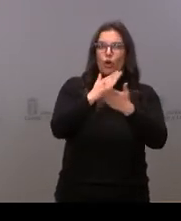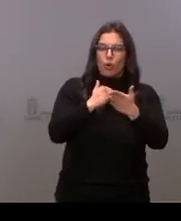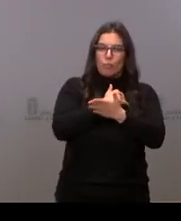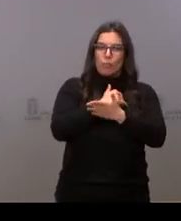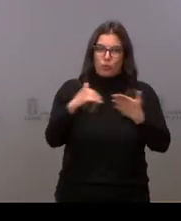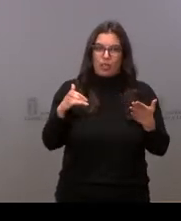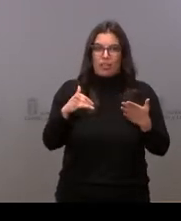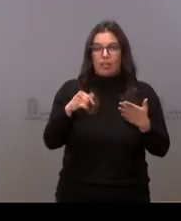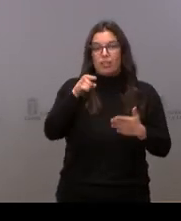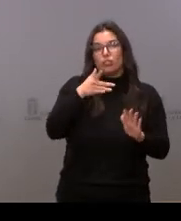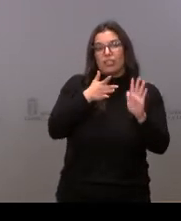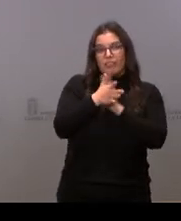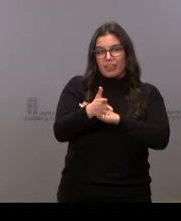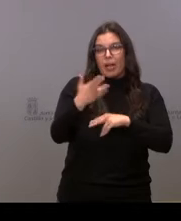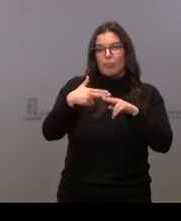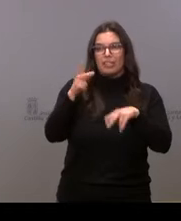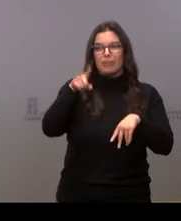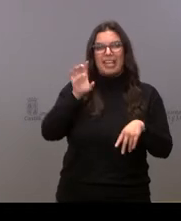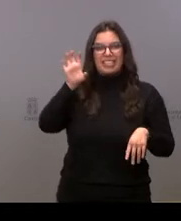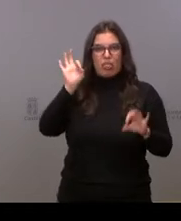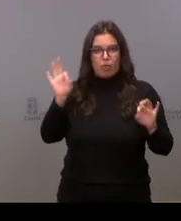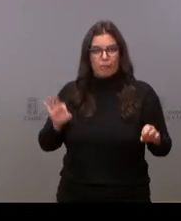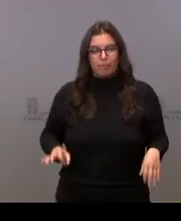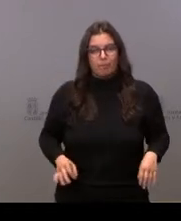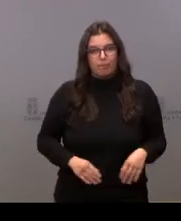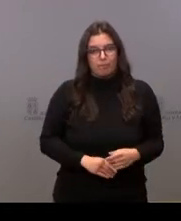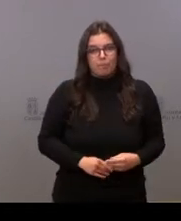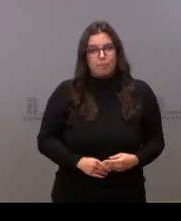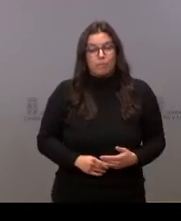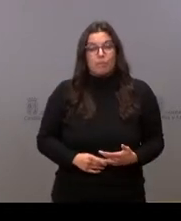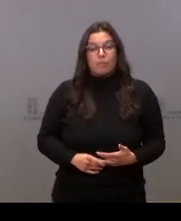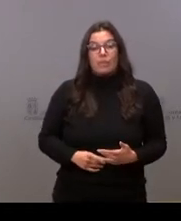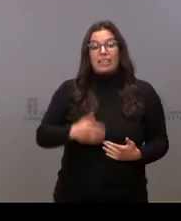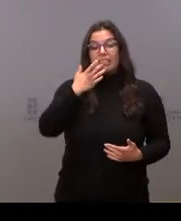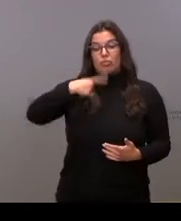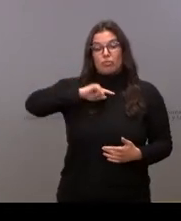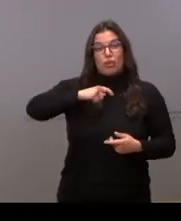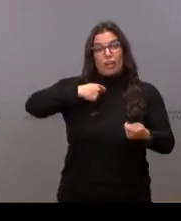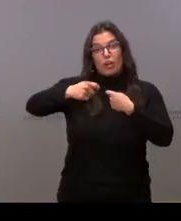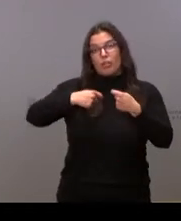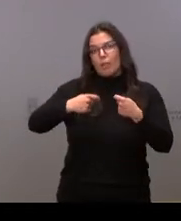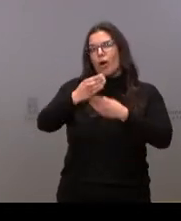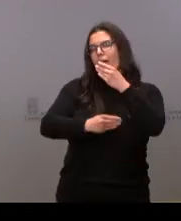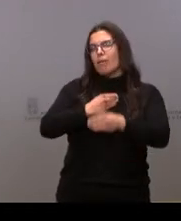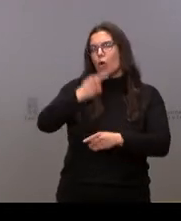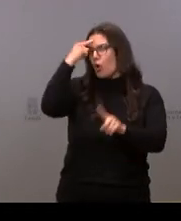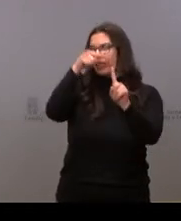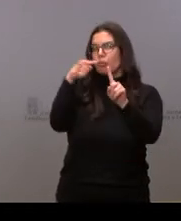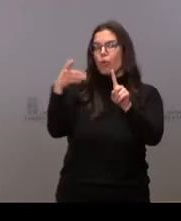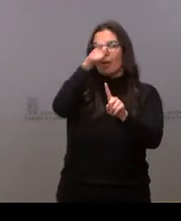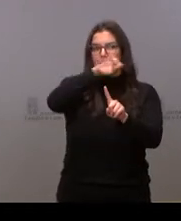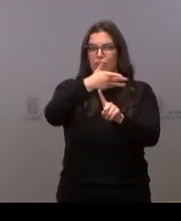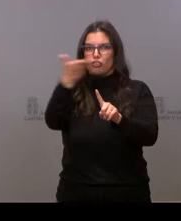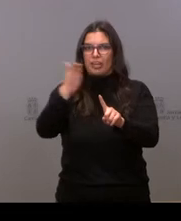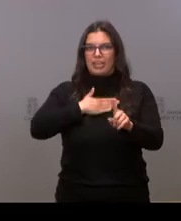también en la política de Estado. Cuando negociamos, lo hacemos pensando en Castilla y León. Cuando